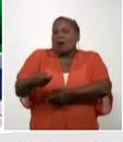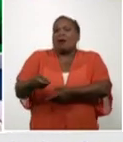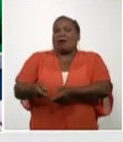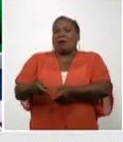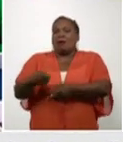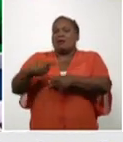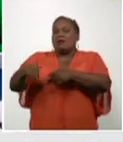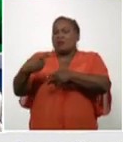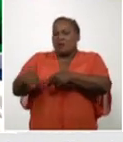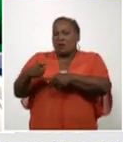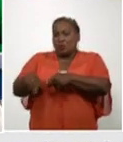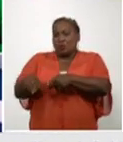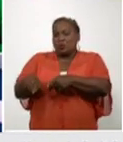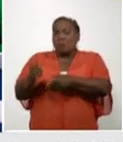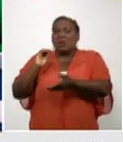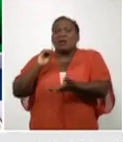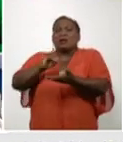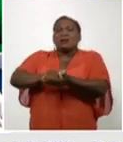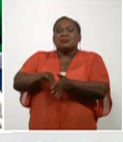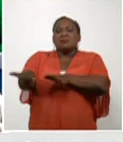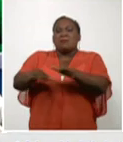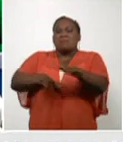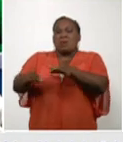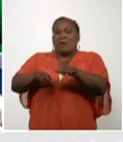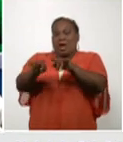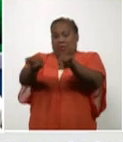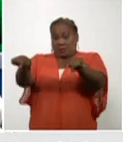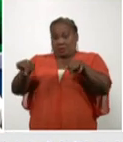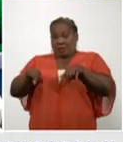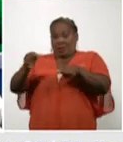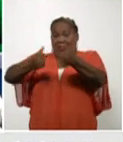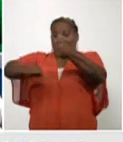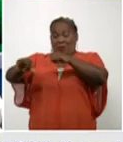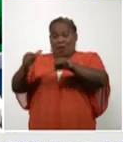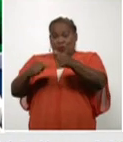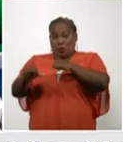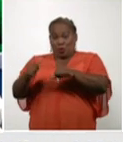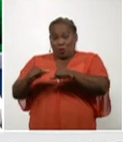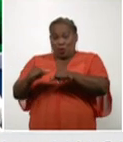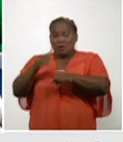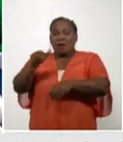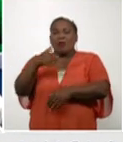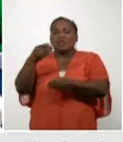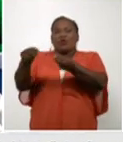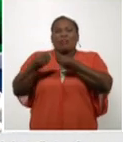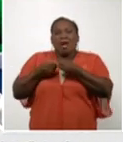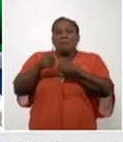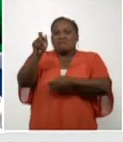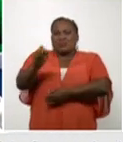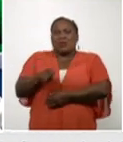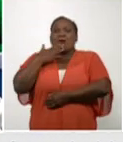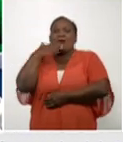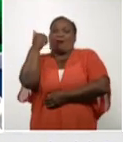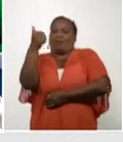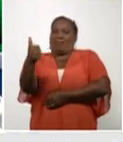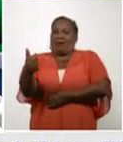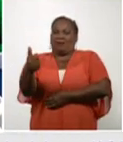en el diagnóstico, calidad de la atención a tiempo. Y además que próximamente